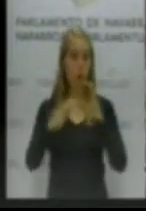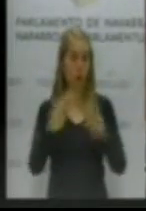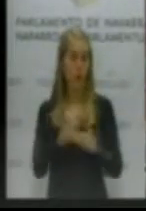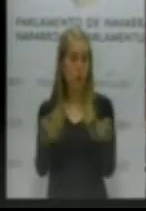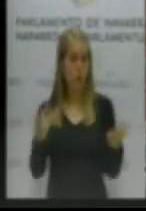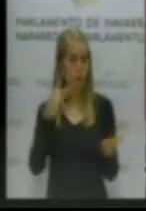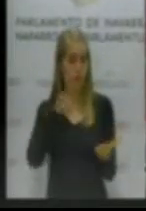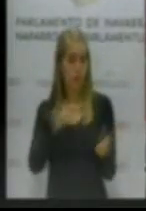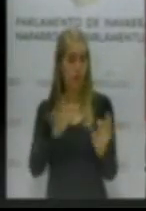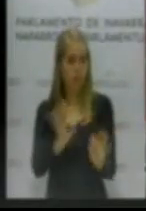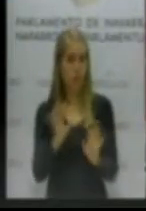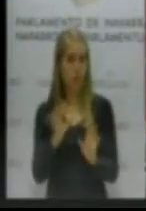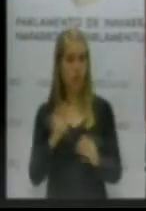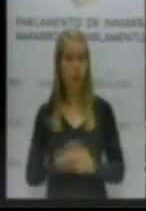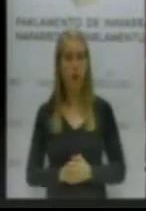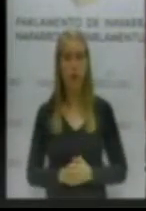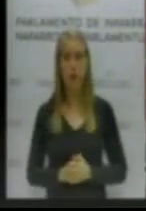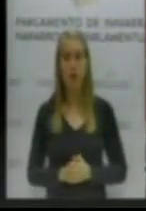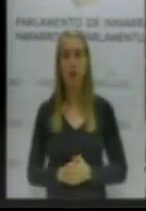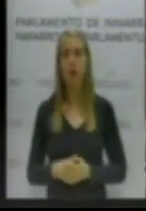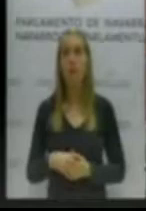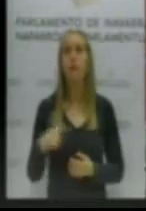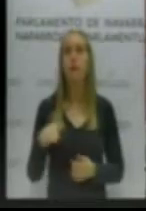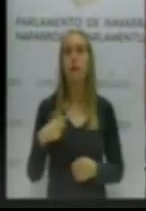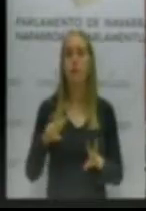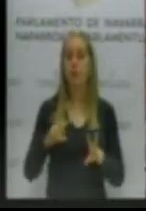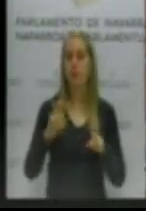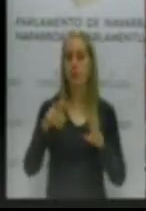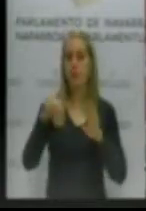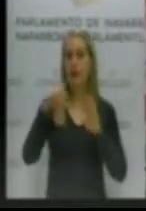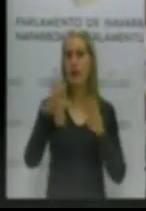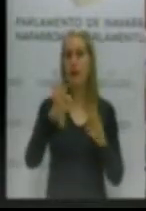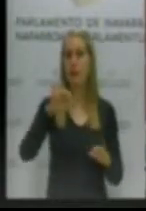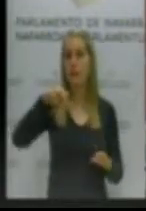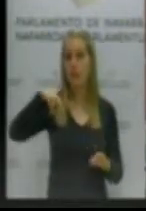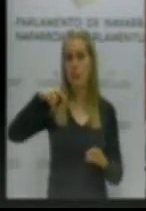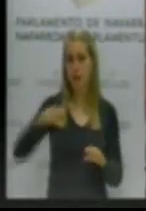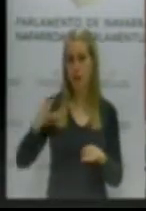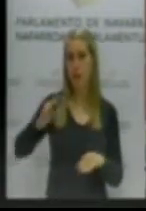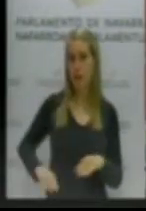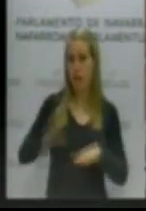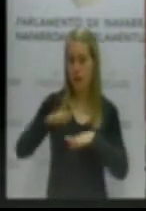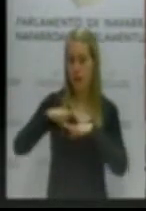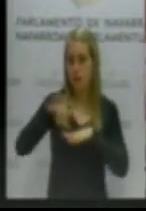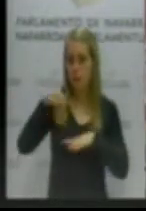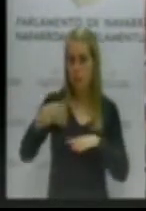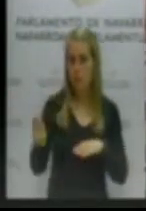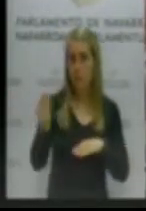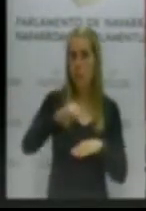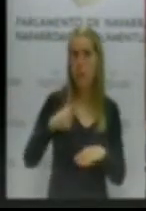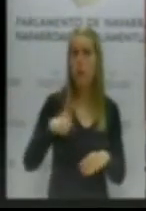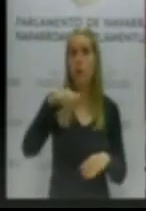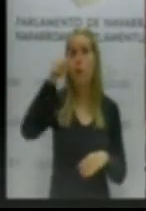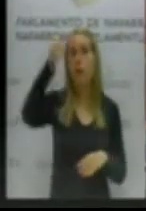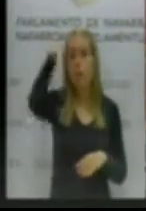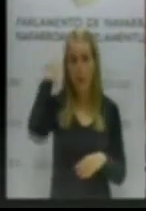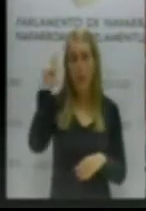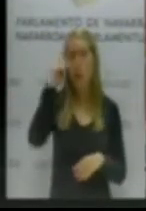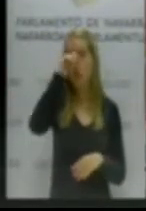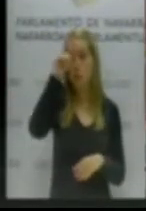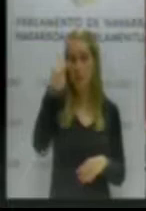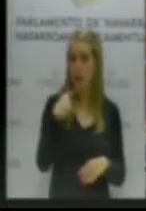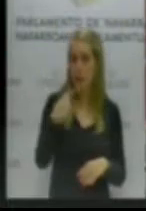Pues bueno, no solo está claro que se ha encargado esta referencia al SMI lejos de incrementar, como dijo la señora Barcos en Madrid, o se lee en los periódicos,